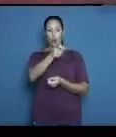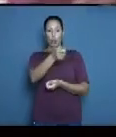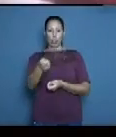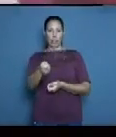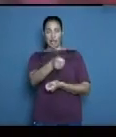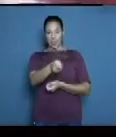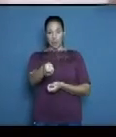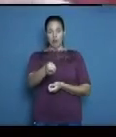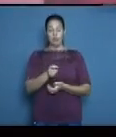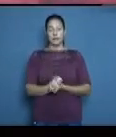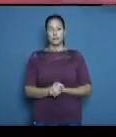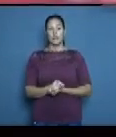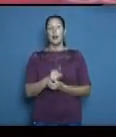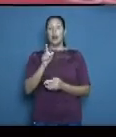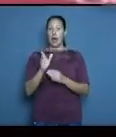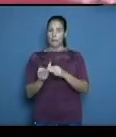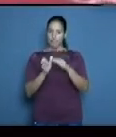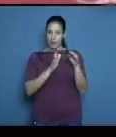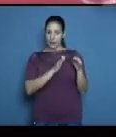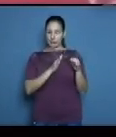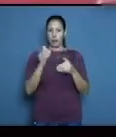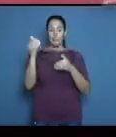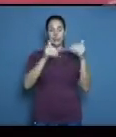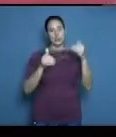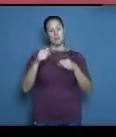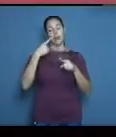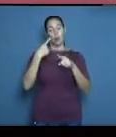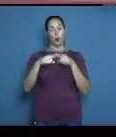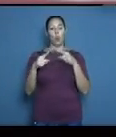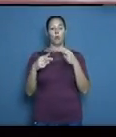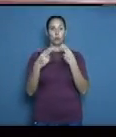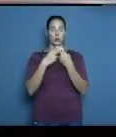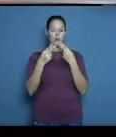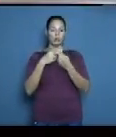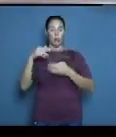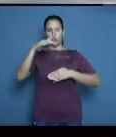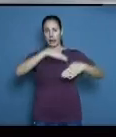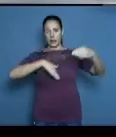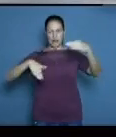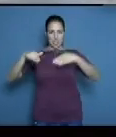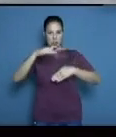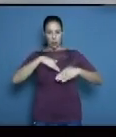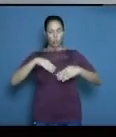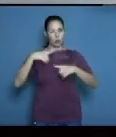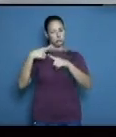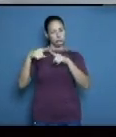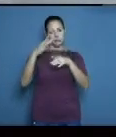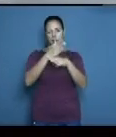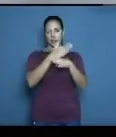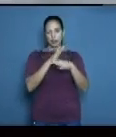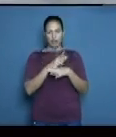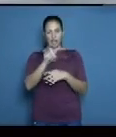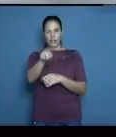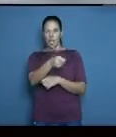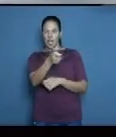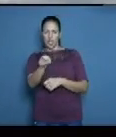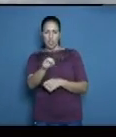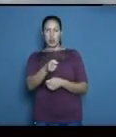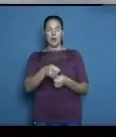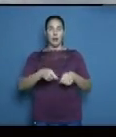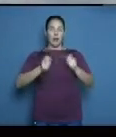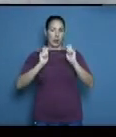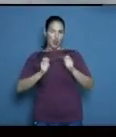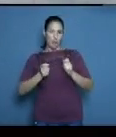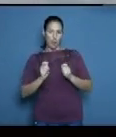incluirá la prueba de natación el estilo libre la ronda de bonificación de la esgrima el show de saltos de la equitación y el